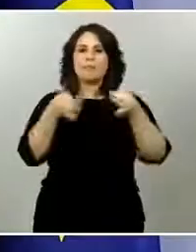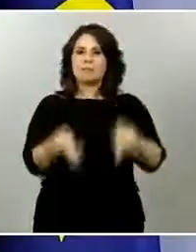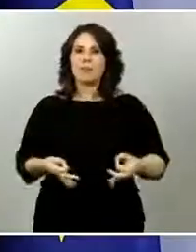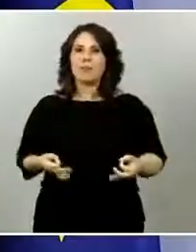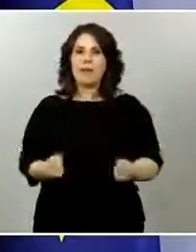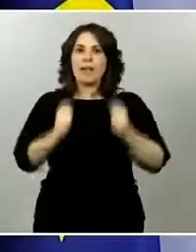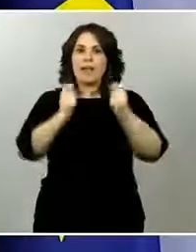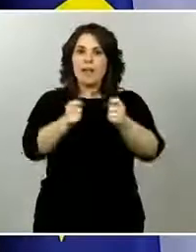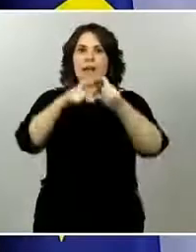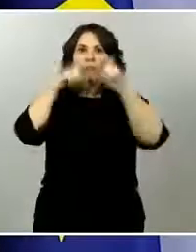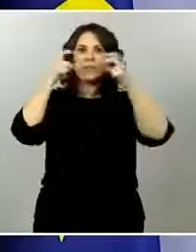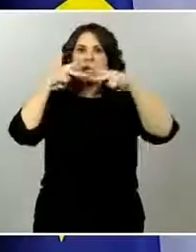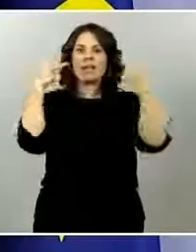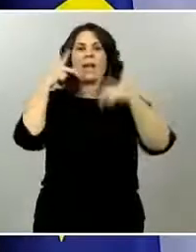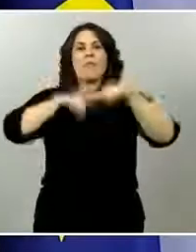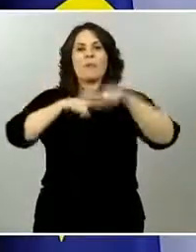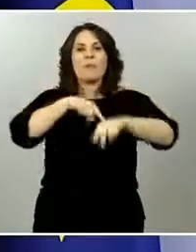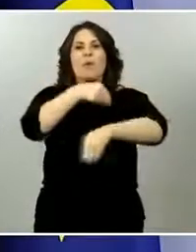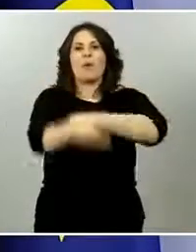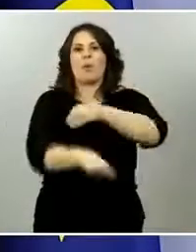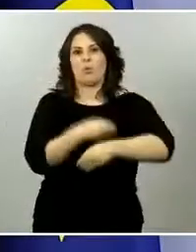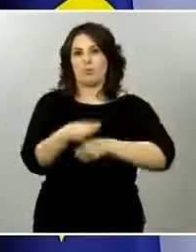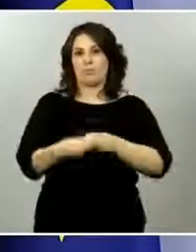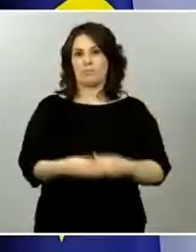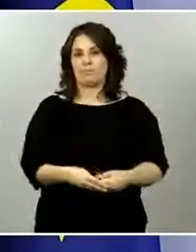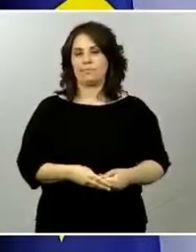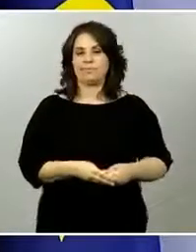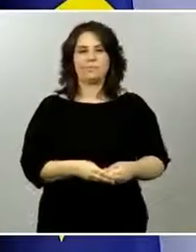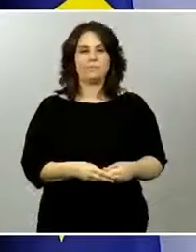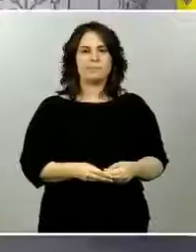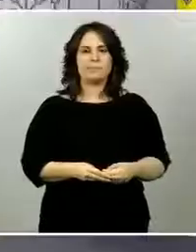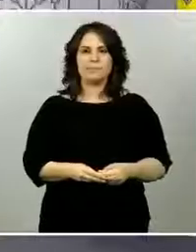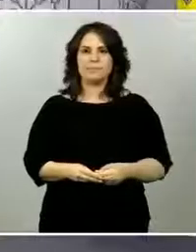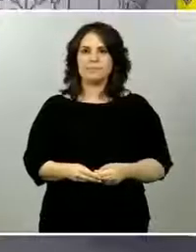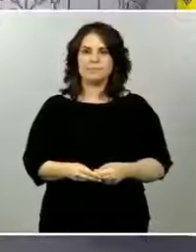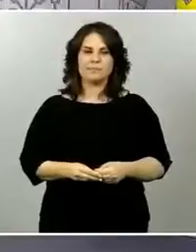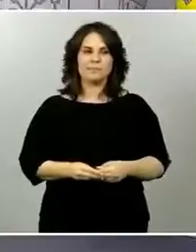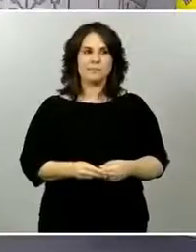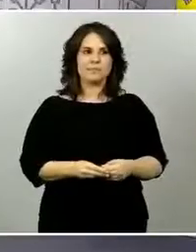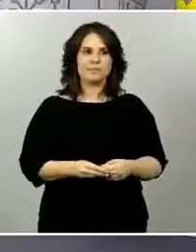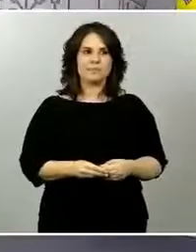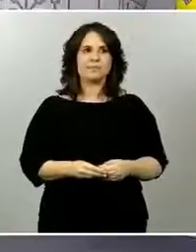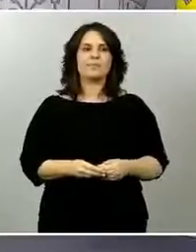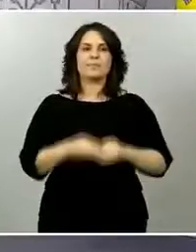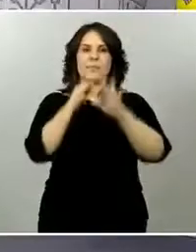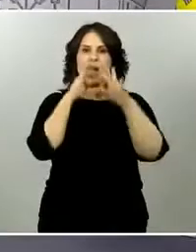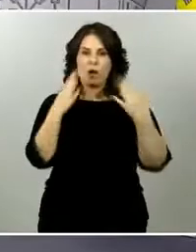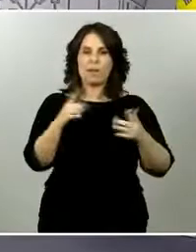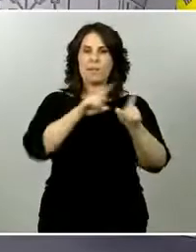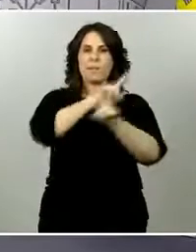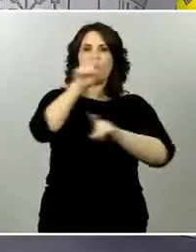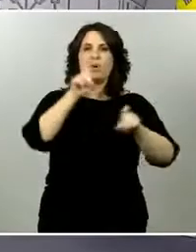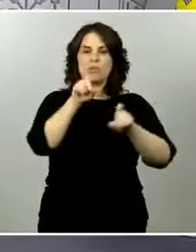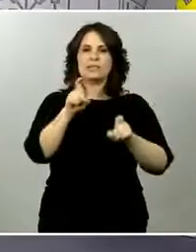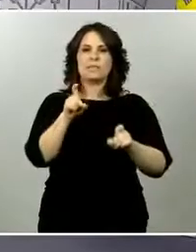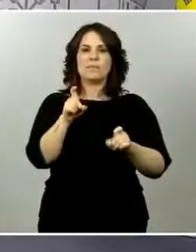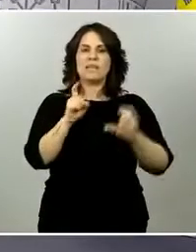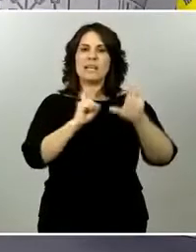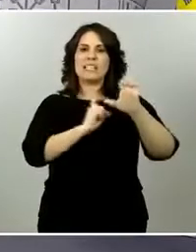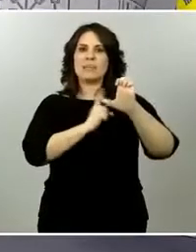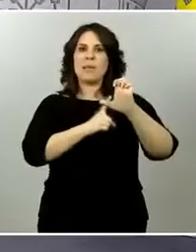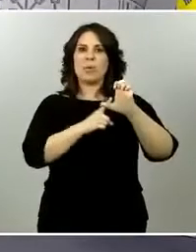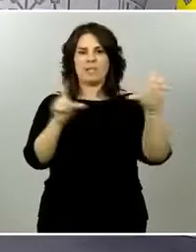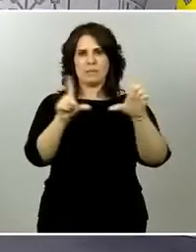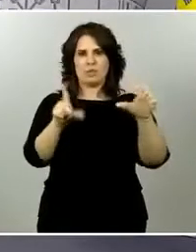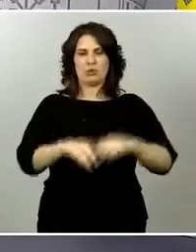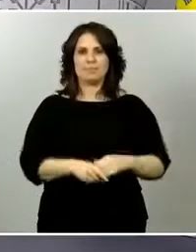hace unas semanas como una nueva categoría de mascarillas y es verdad que hay que adaptar siempre la mascarilla que se pone a disposición de distintos colectivos al uso que